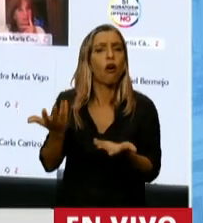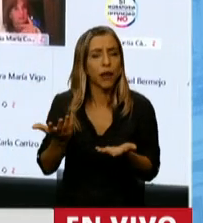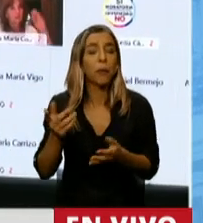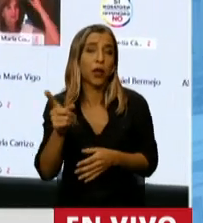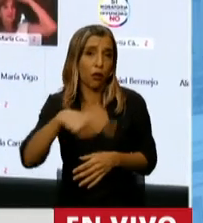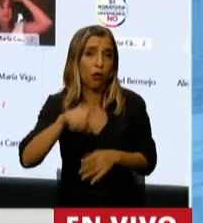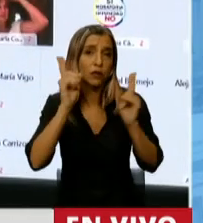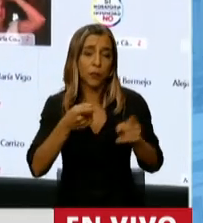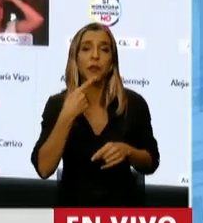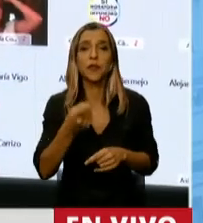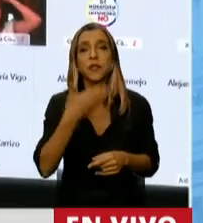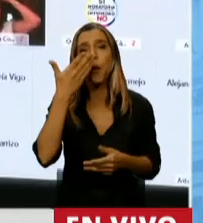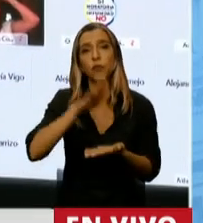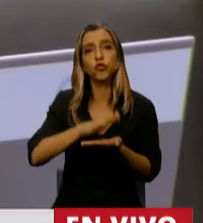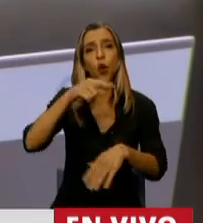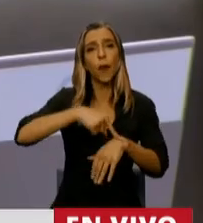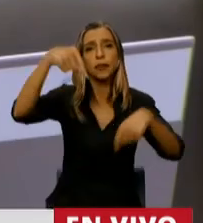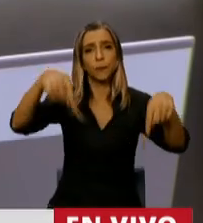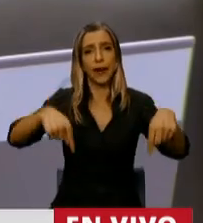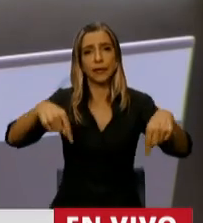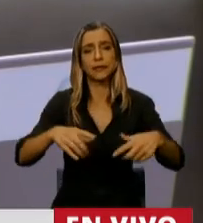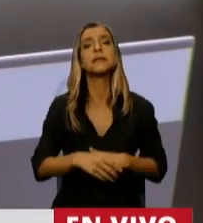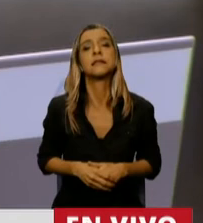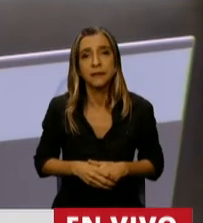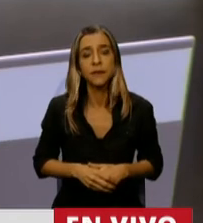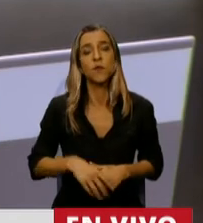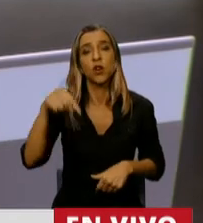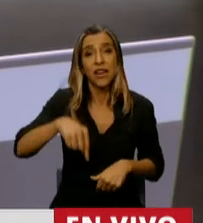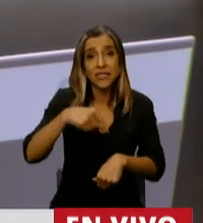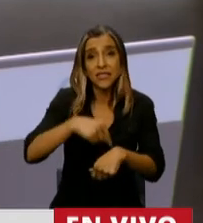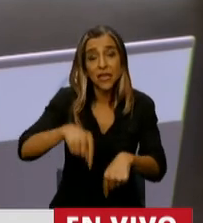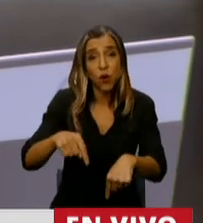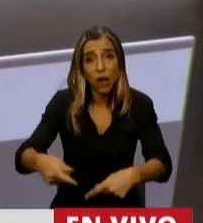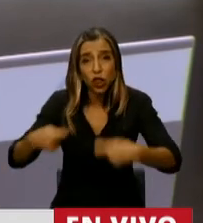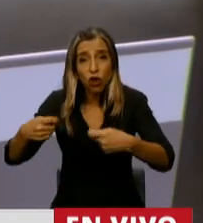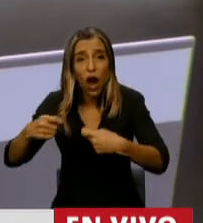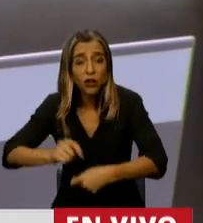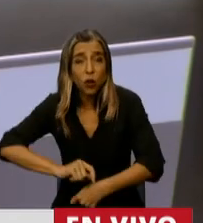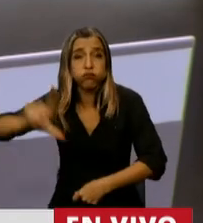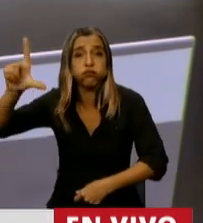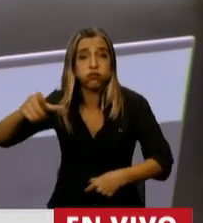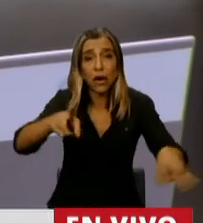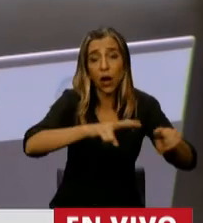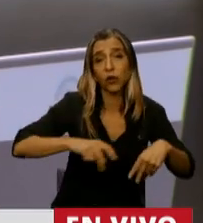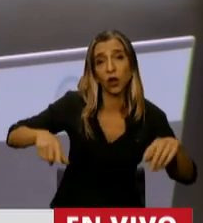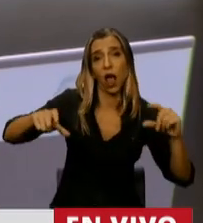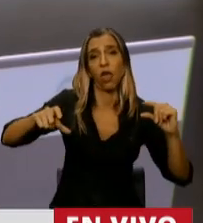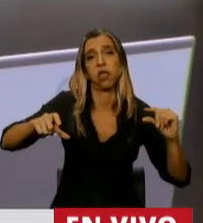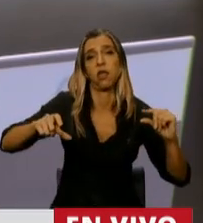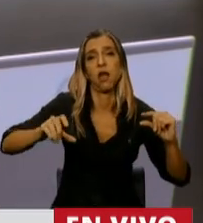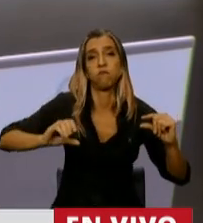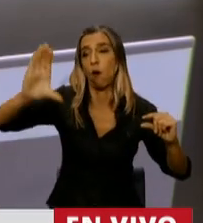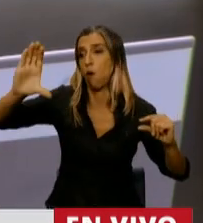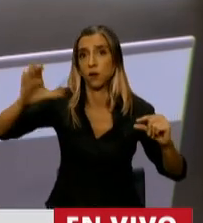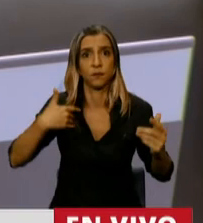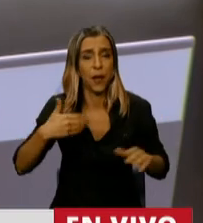presente. El presente es que tenemos el déficit fiscal más alto que recordemos, histórico, que va a llegar a 10 puntos